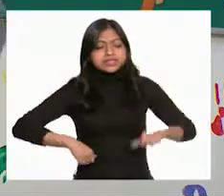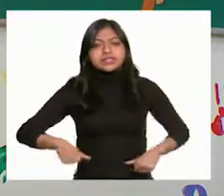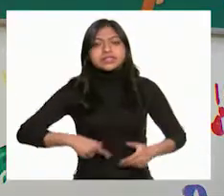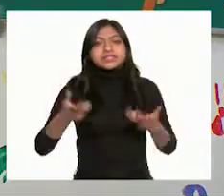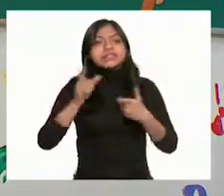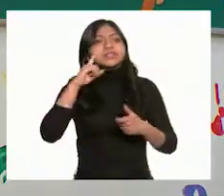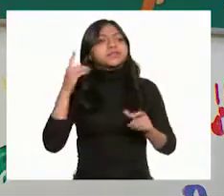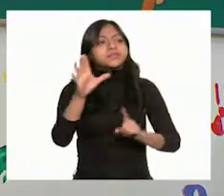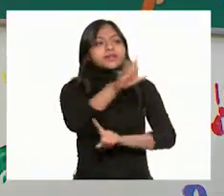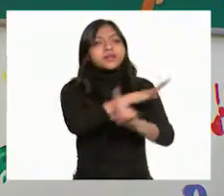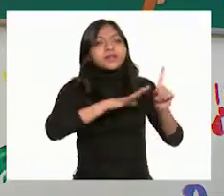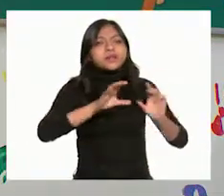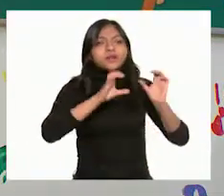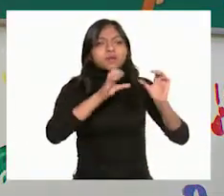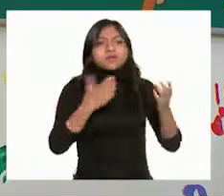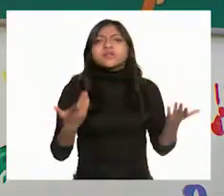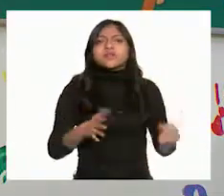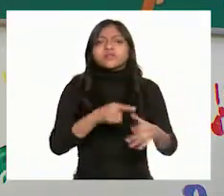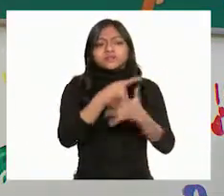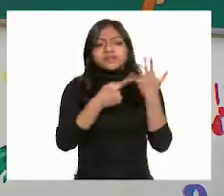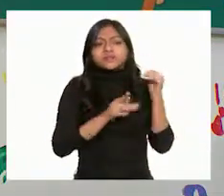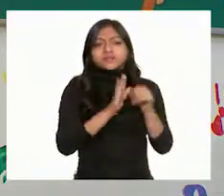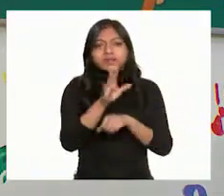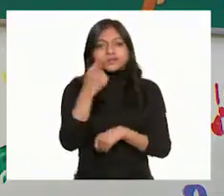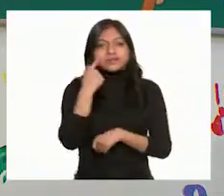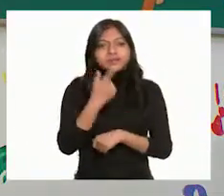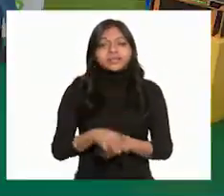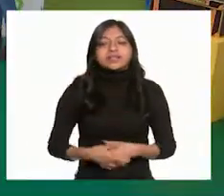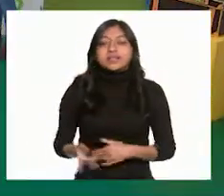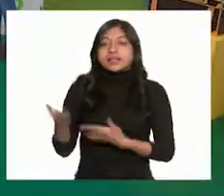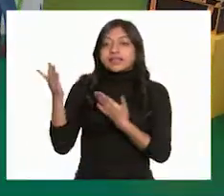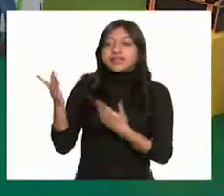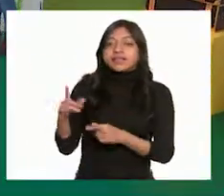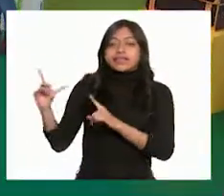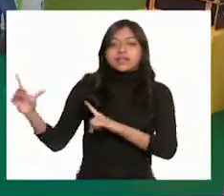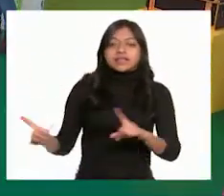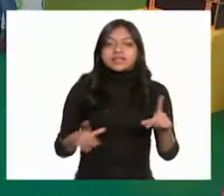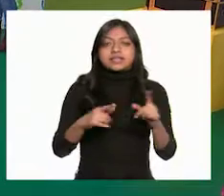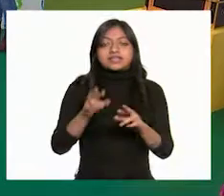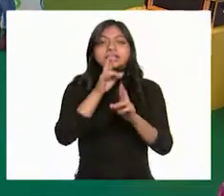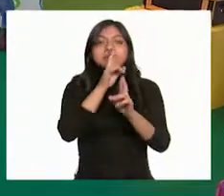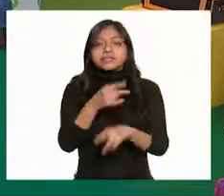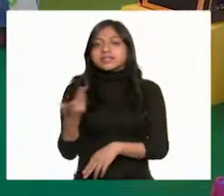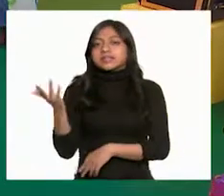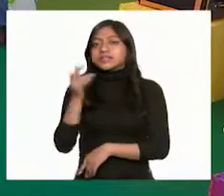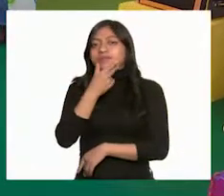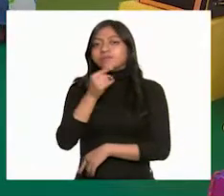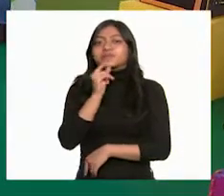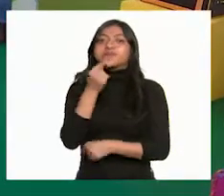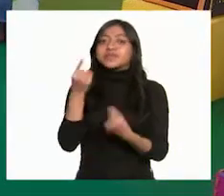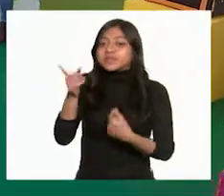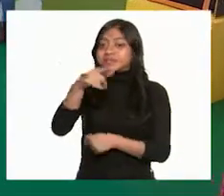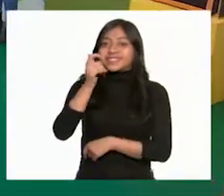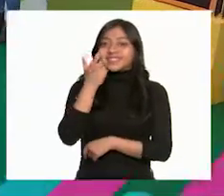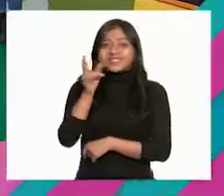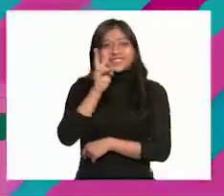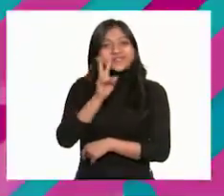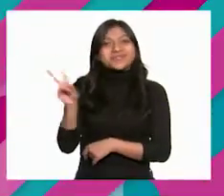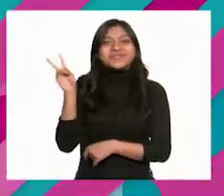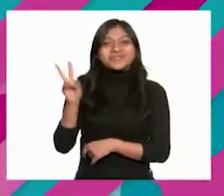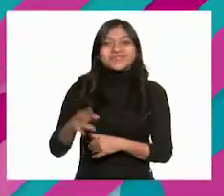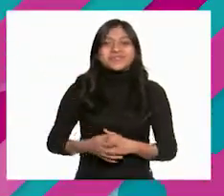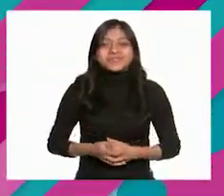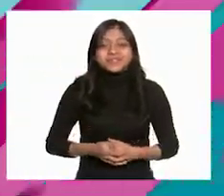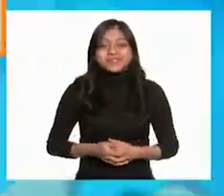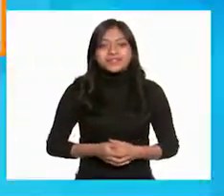ambiente? ¿Cómo participas en ellas? Vayamos a escuchar las respuestas de las niñas y los niños. ¿Les parece? Sí, vamos a escuchar.